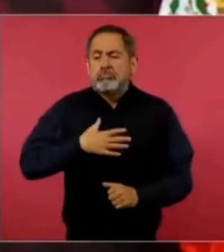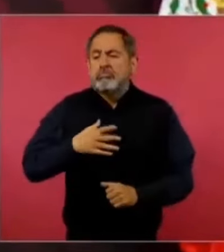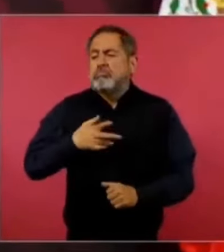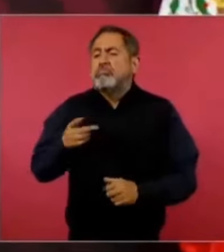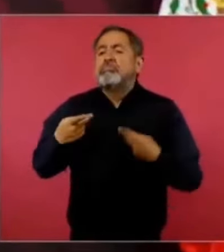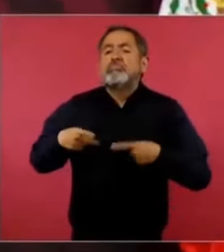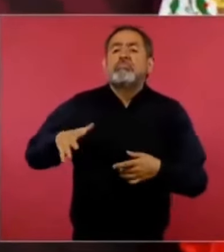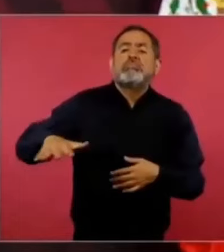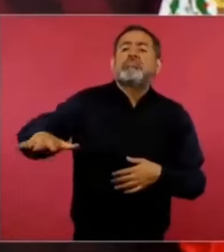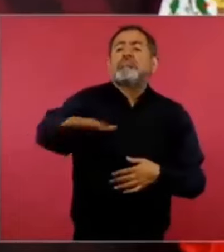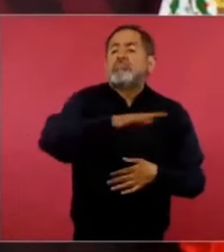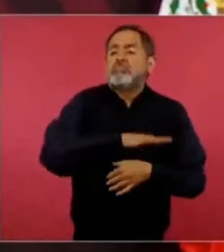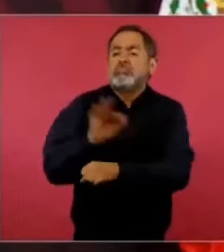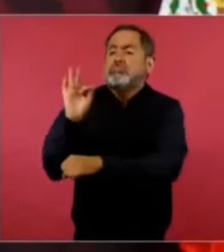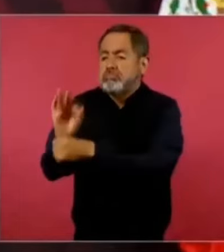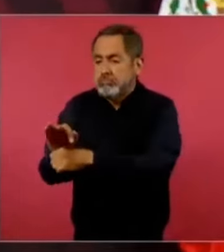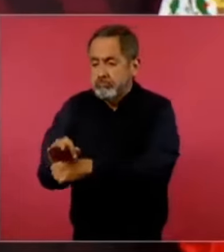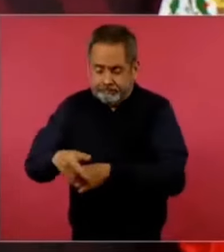y mi patria.